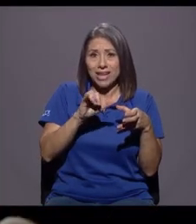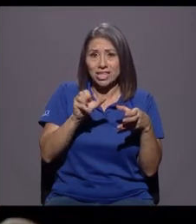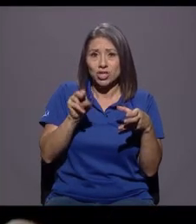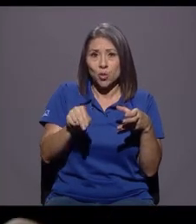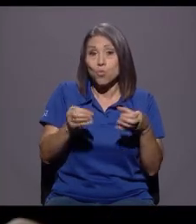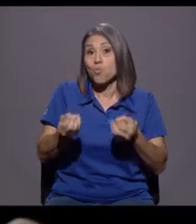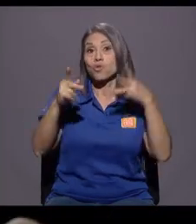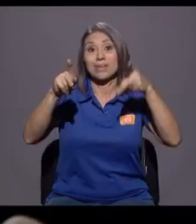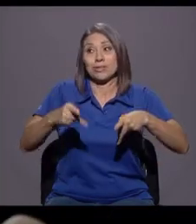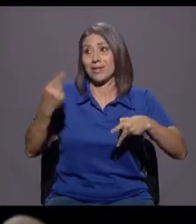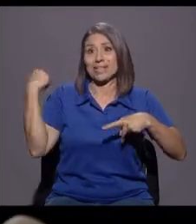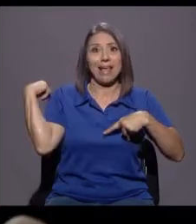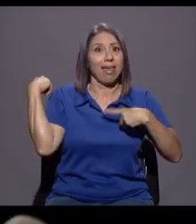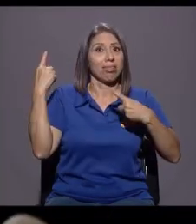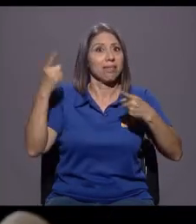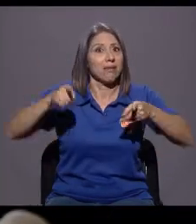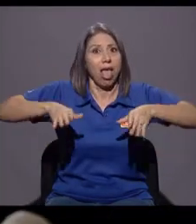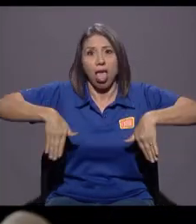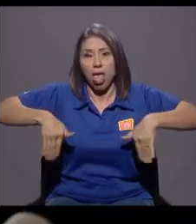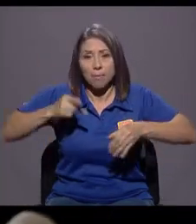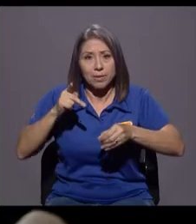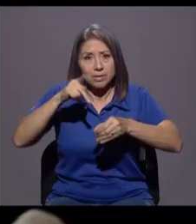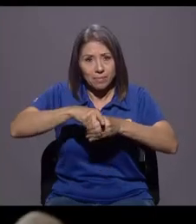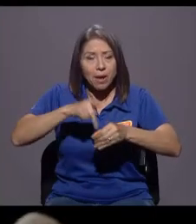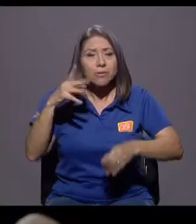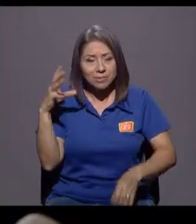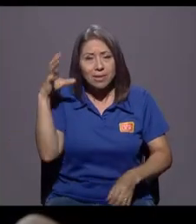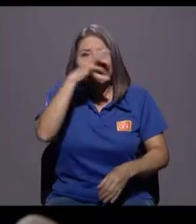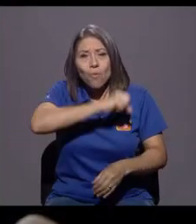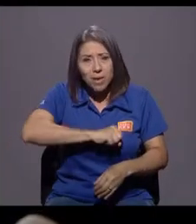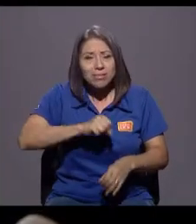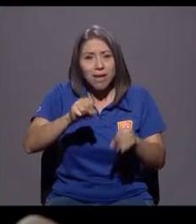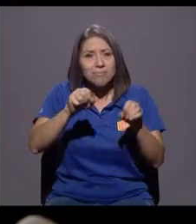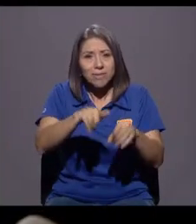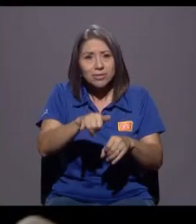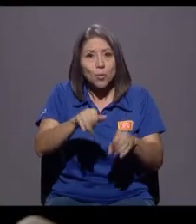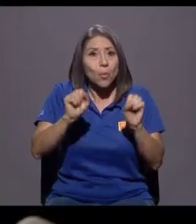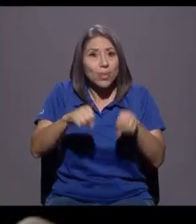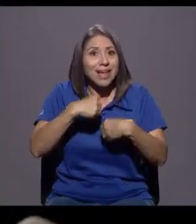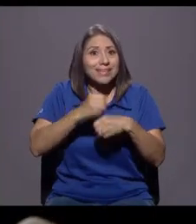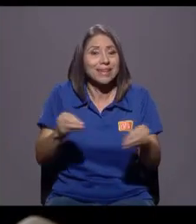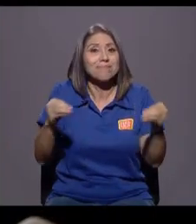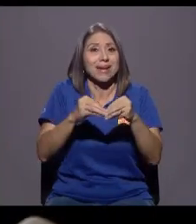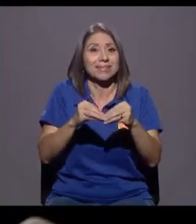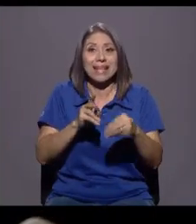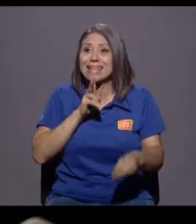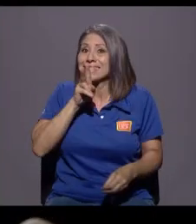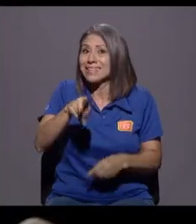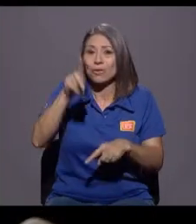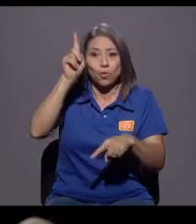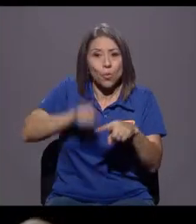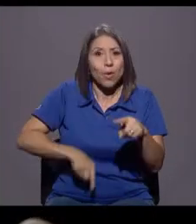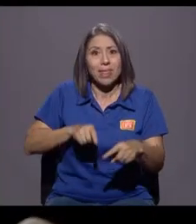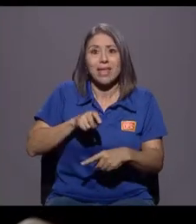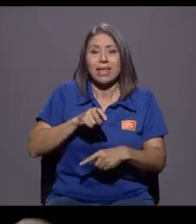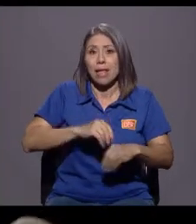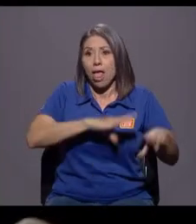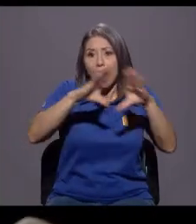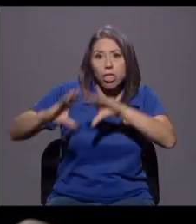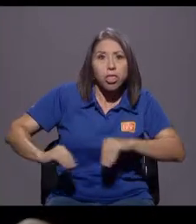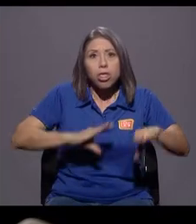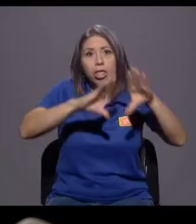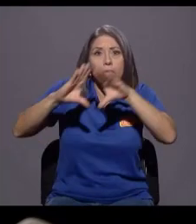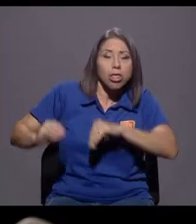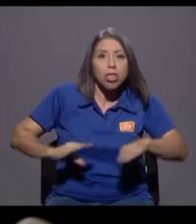participado se dieron cuenta de eso, que podían hacer más. Es cierto que no puede estar 24-7. No, yo tampoco. Yo estudio, yo trabajo.